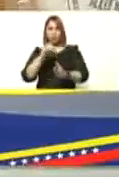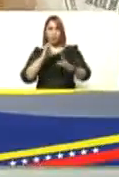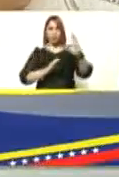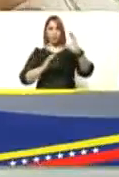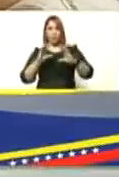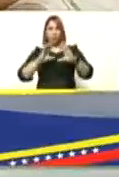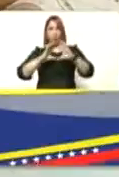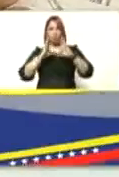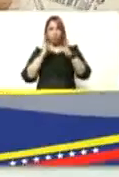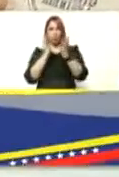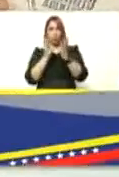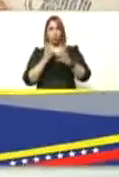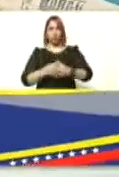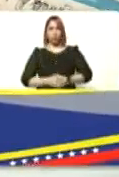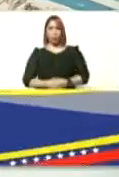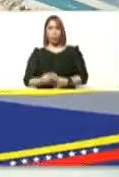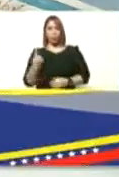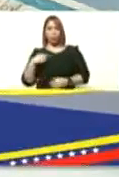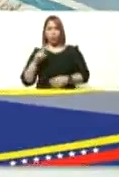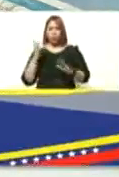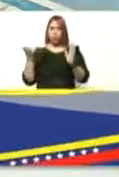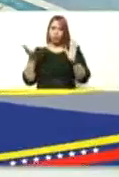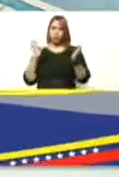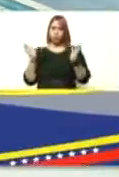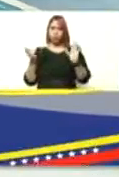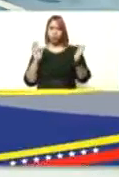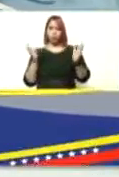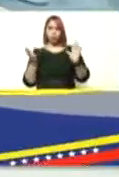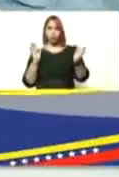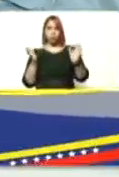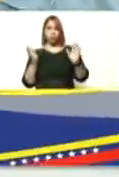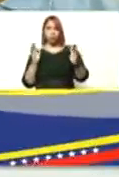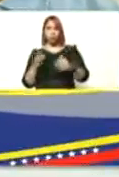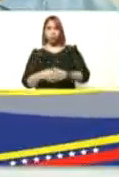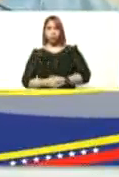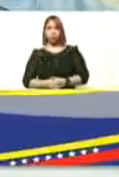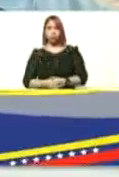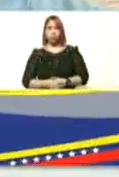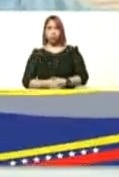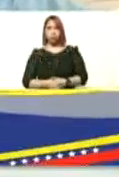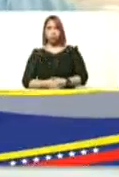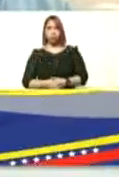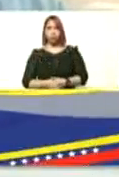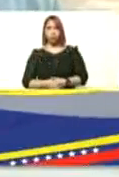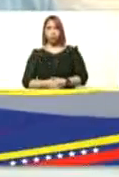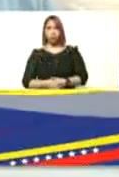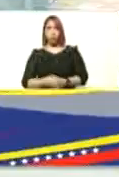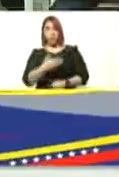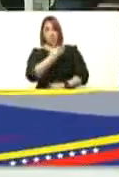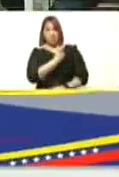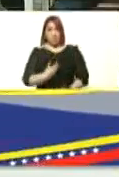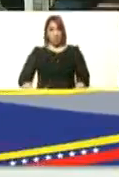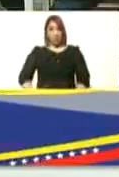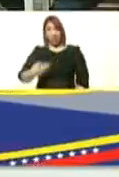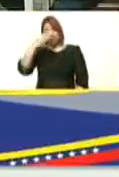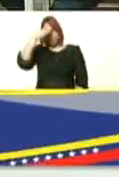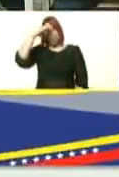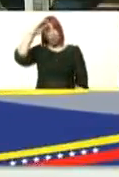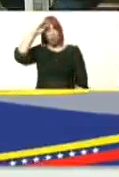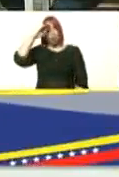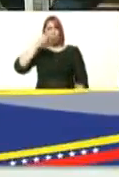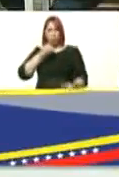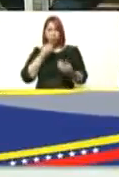yo estuve hablando por ejemplo Gabriela con el presidente de Cuba y ellos le fue muy bien